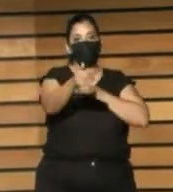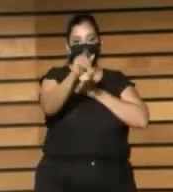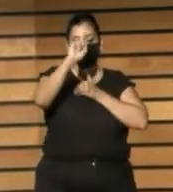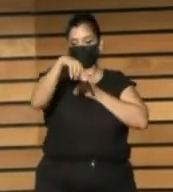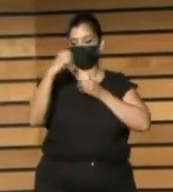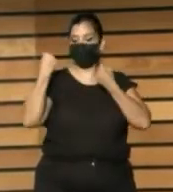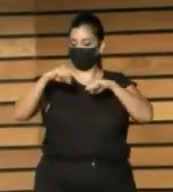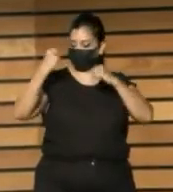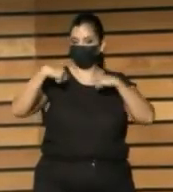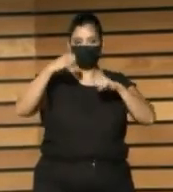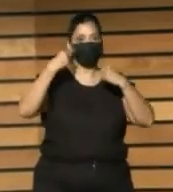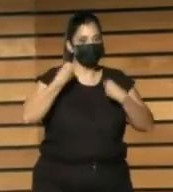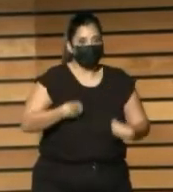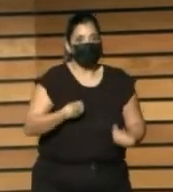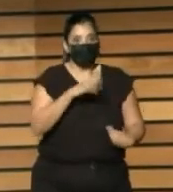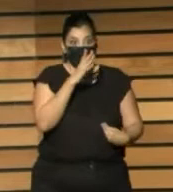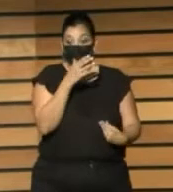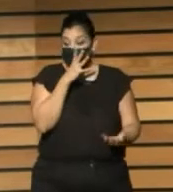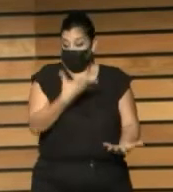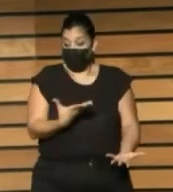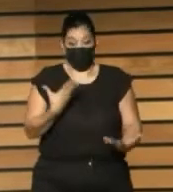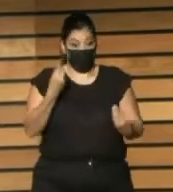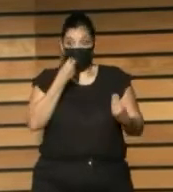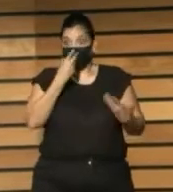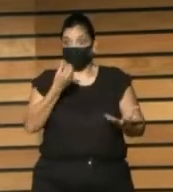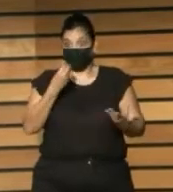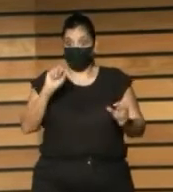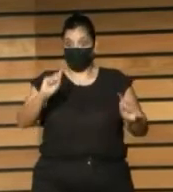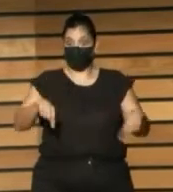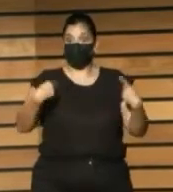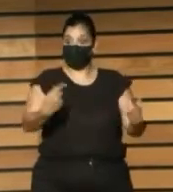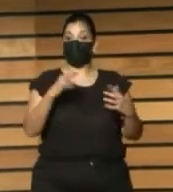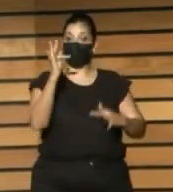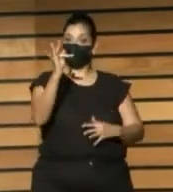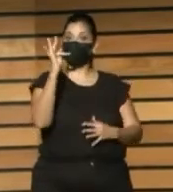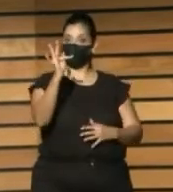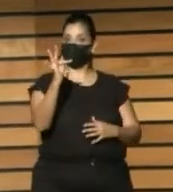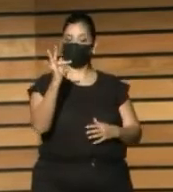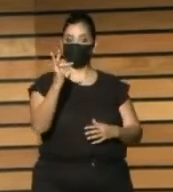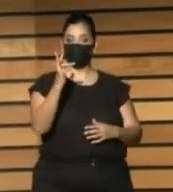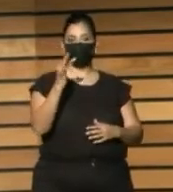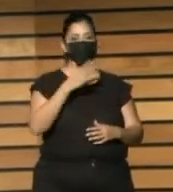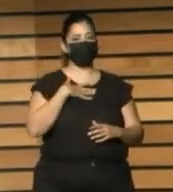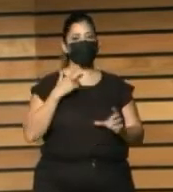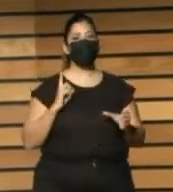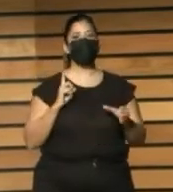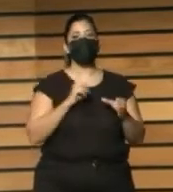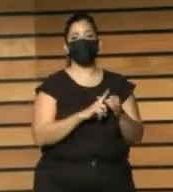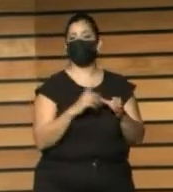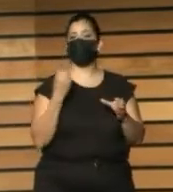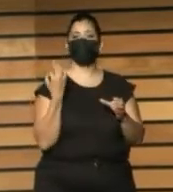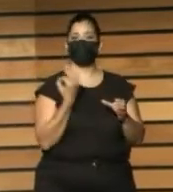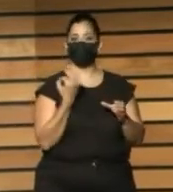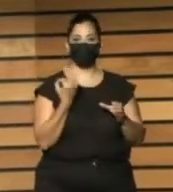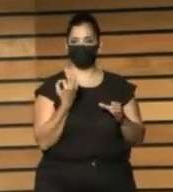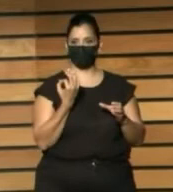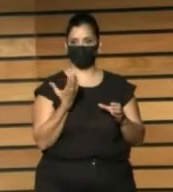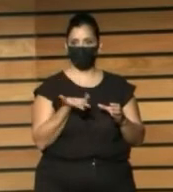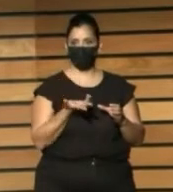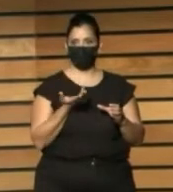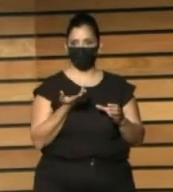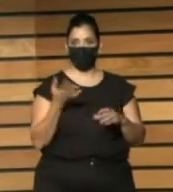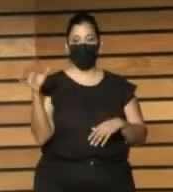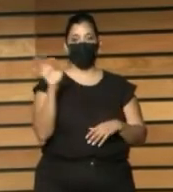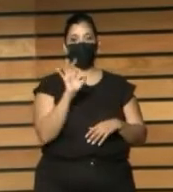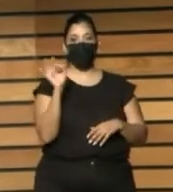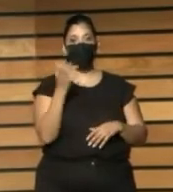Quizá eso tiene mucho que ver con lo que es la inclusión o cómo vemos la inclusión o cómo hemos